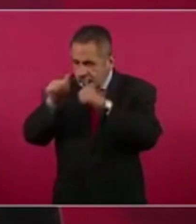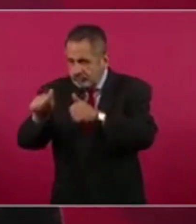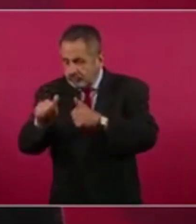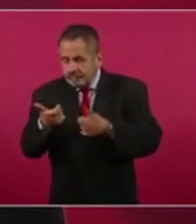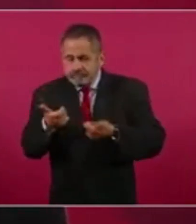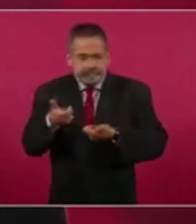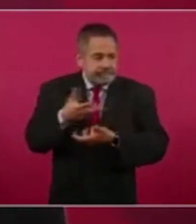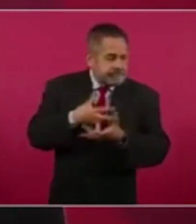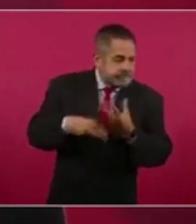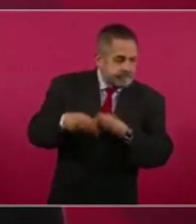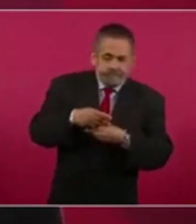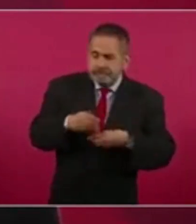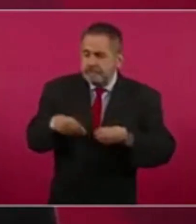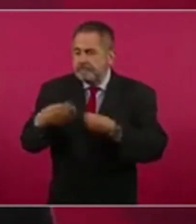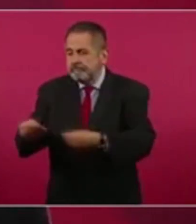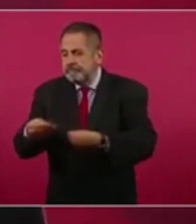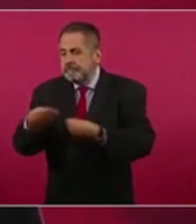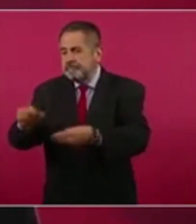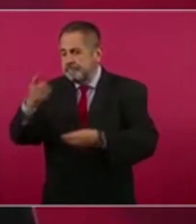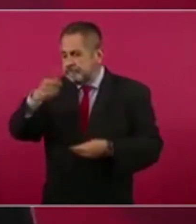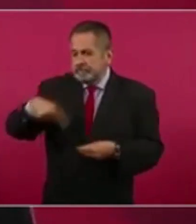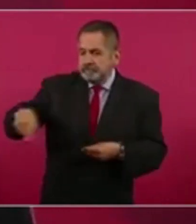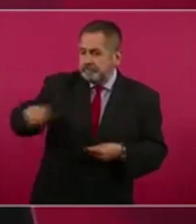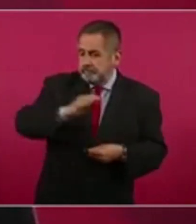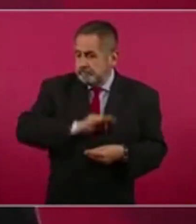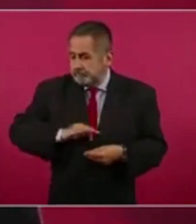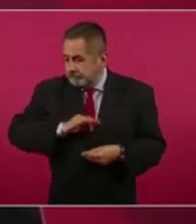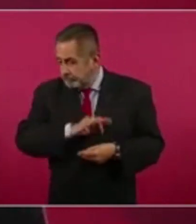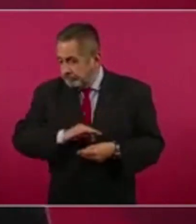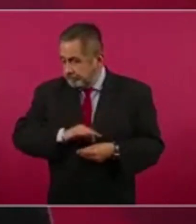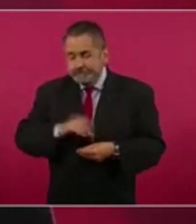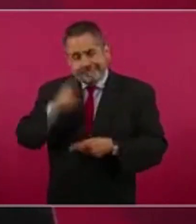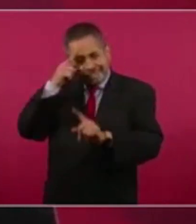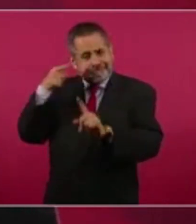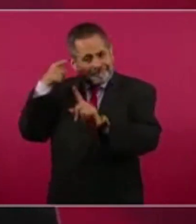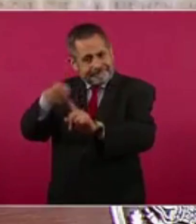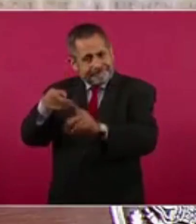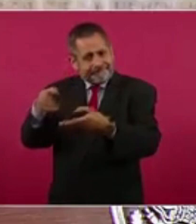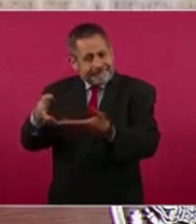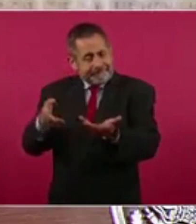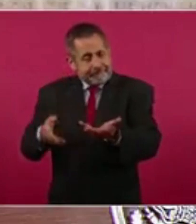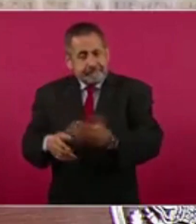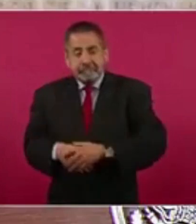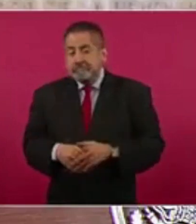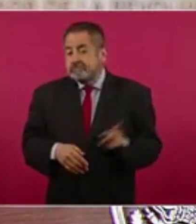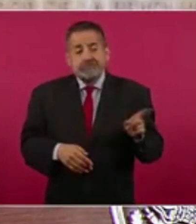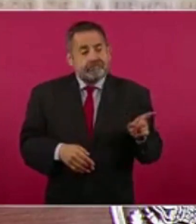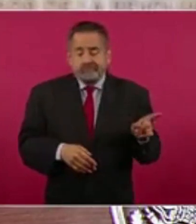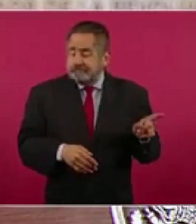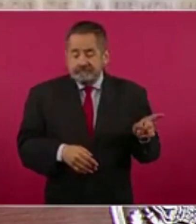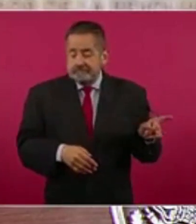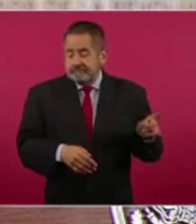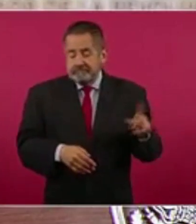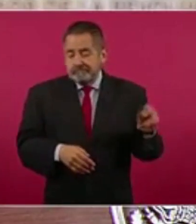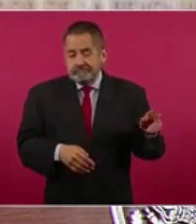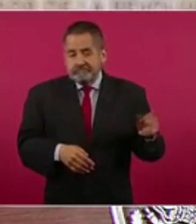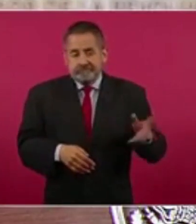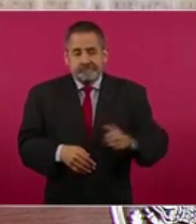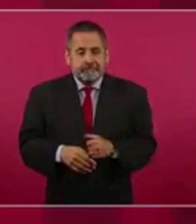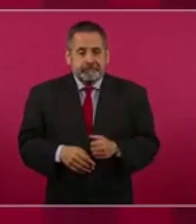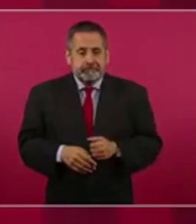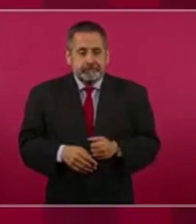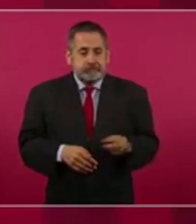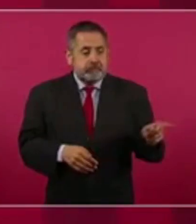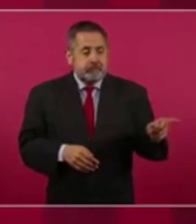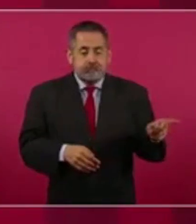y buscar la felicidad del pueblo, a eso le